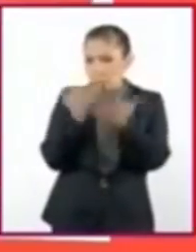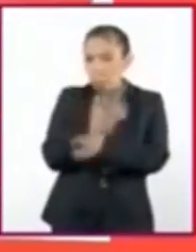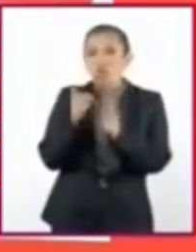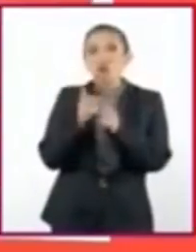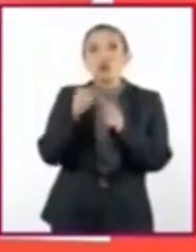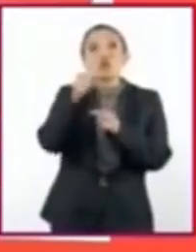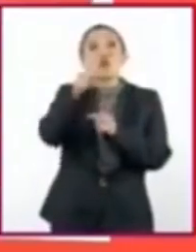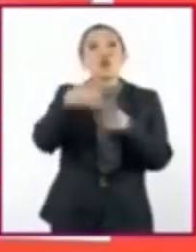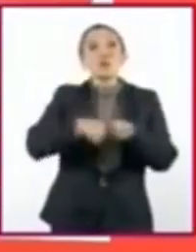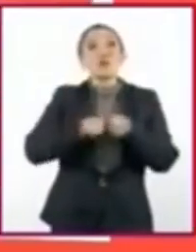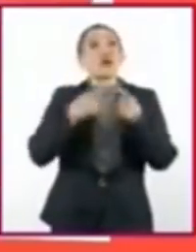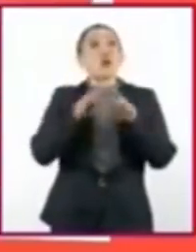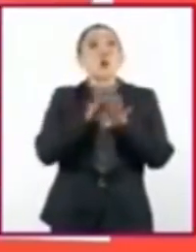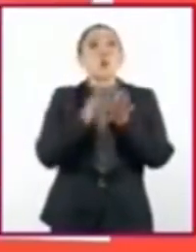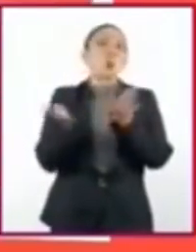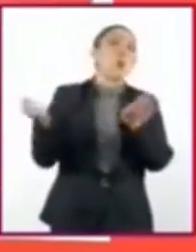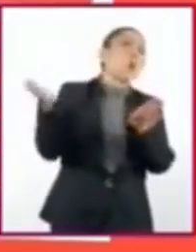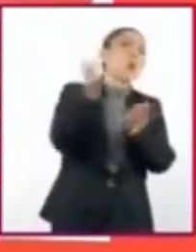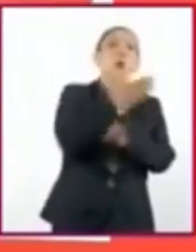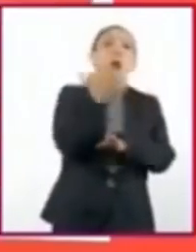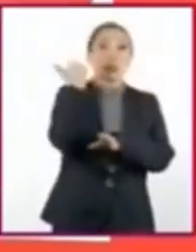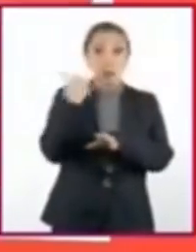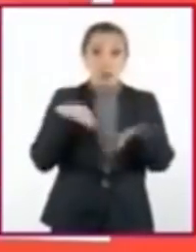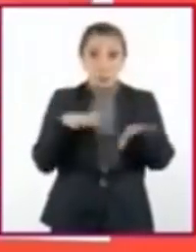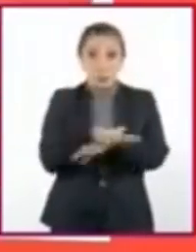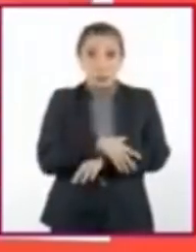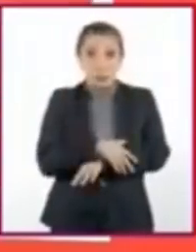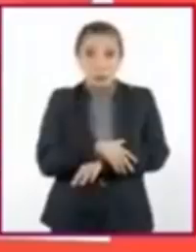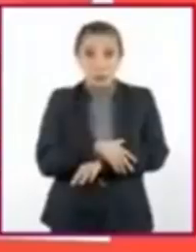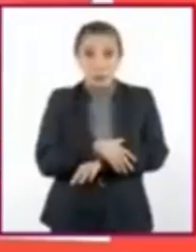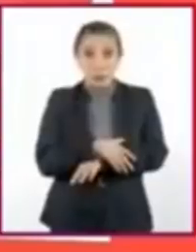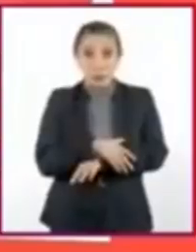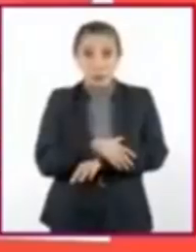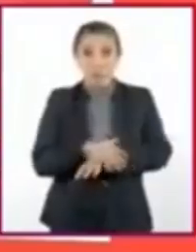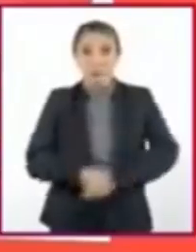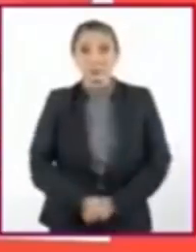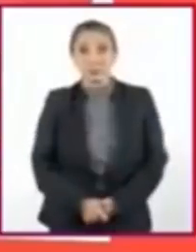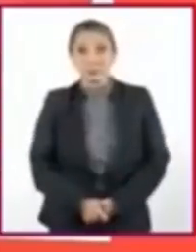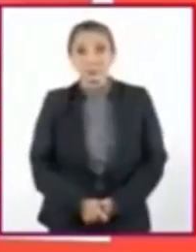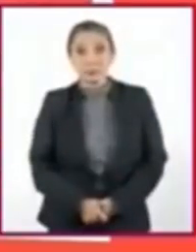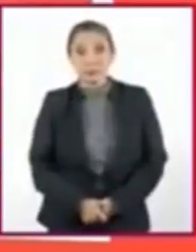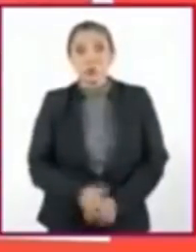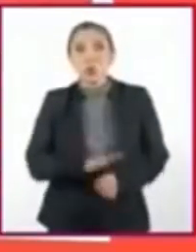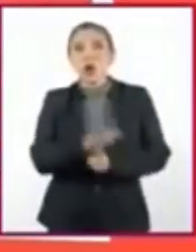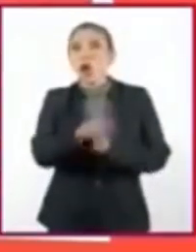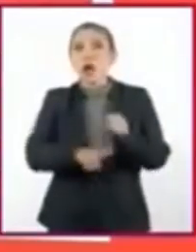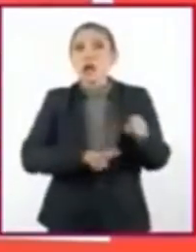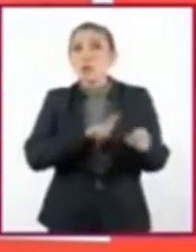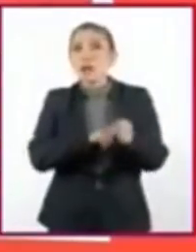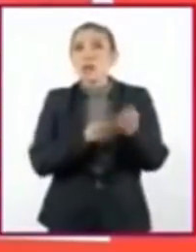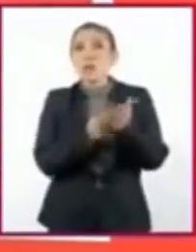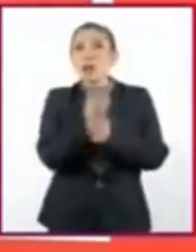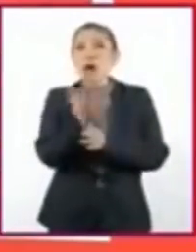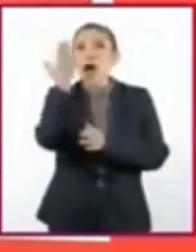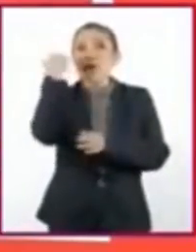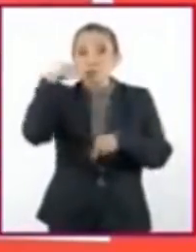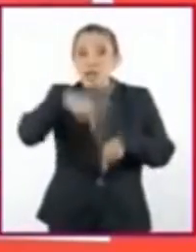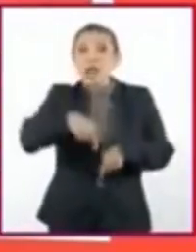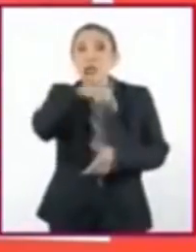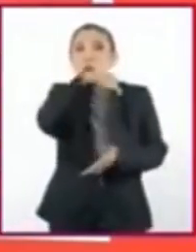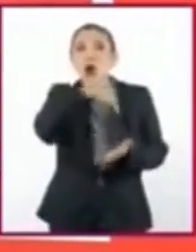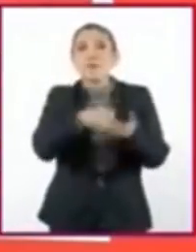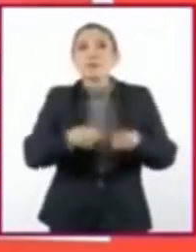lugar donde ahora viven. ¿Ha cambiado? ¿Qué especies de animales y plantas existían?